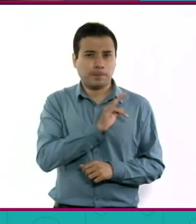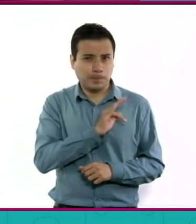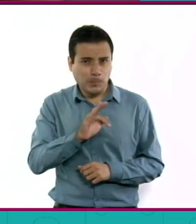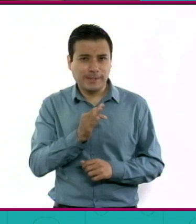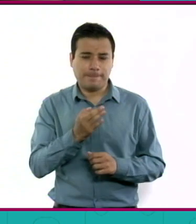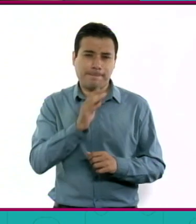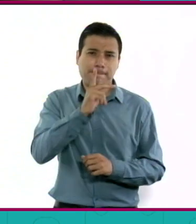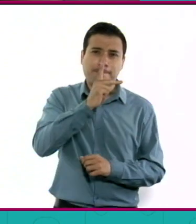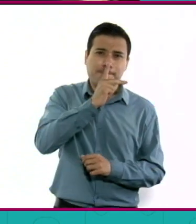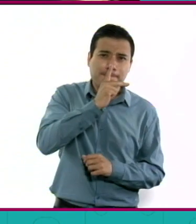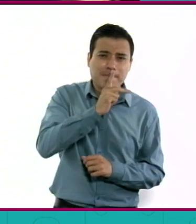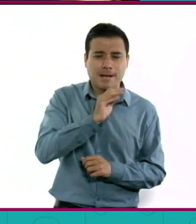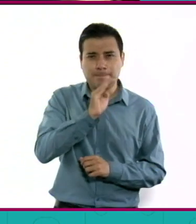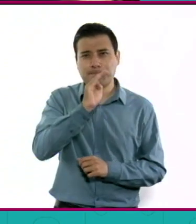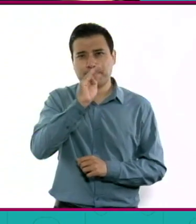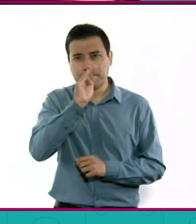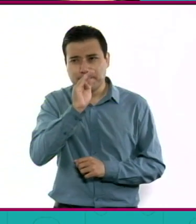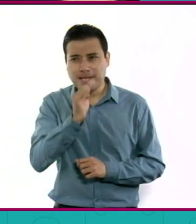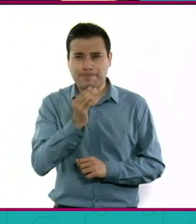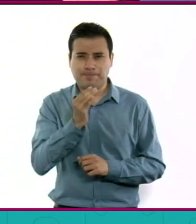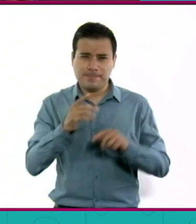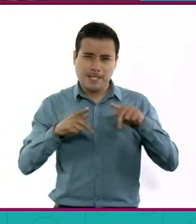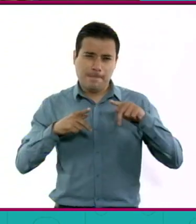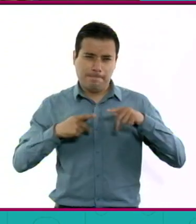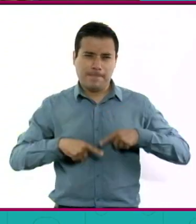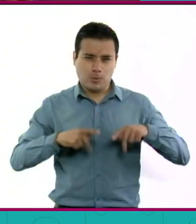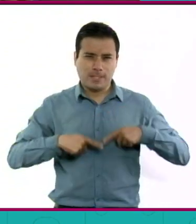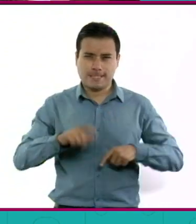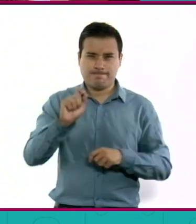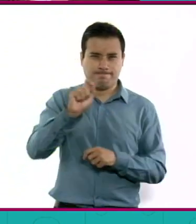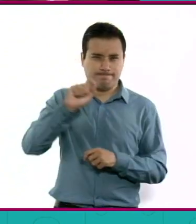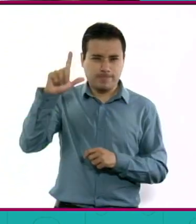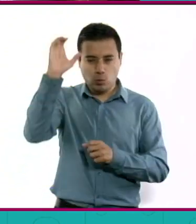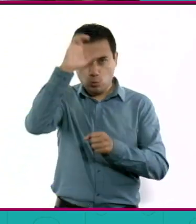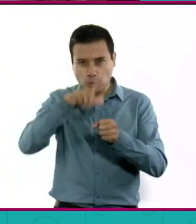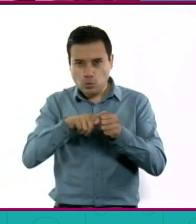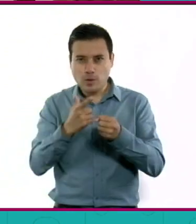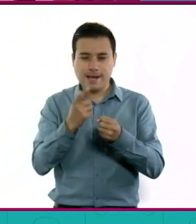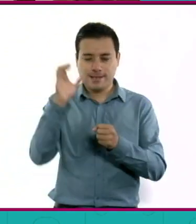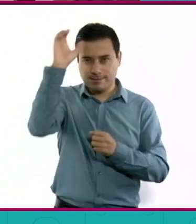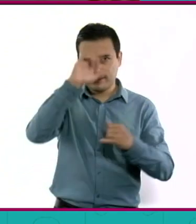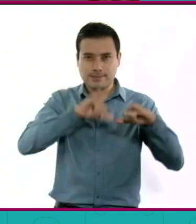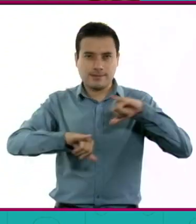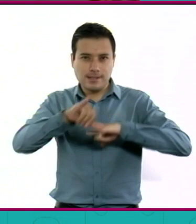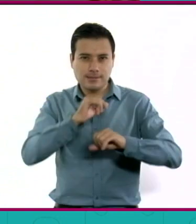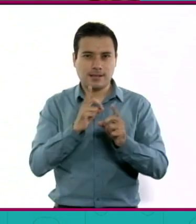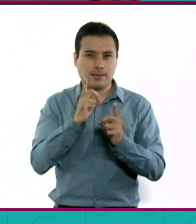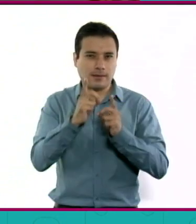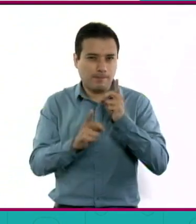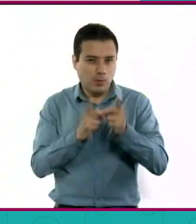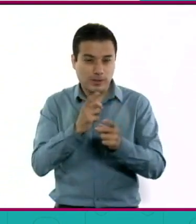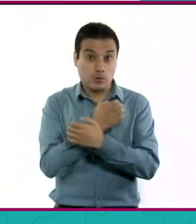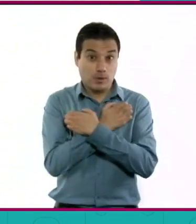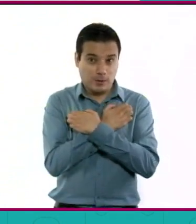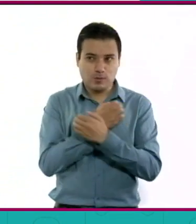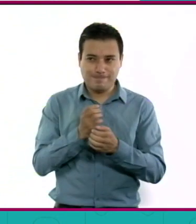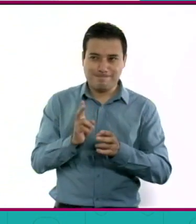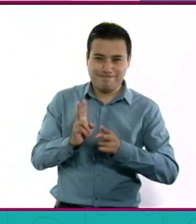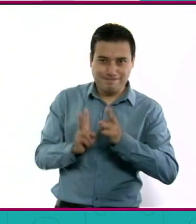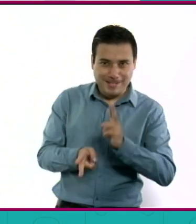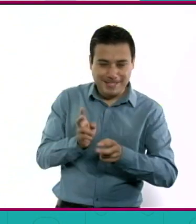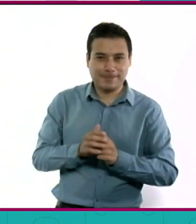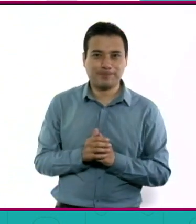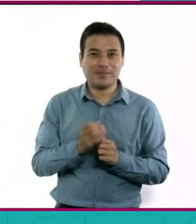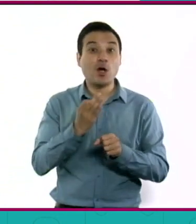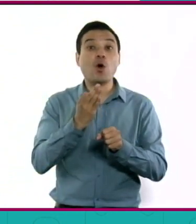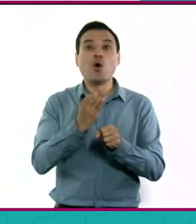de madres y padres de familia con reconocidos personajes de la cultura, la ciencia, el deporte y la educación. Hoy